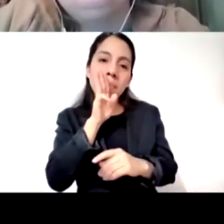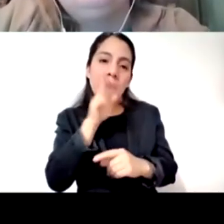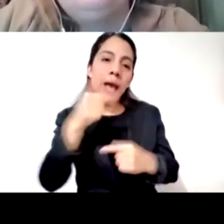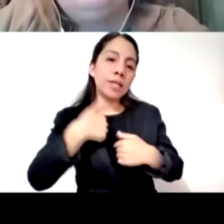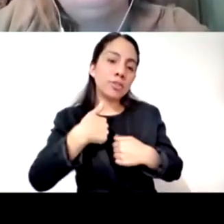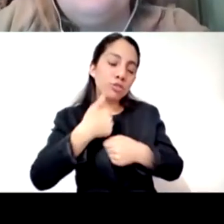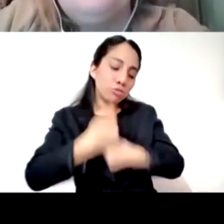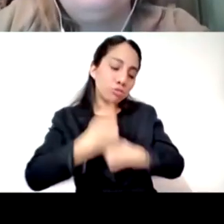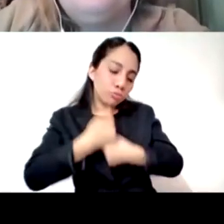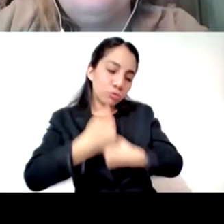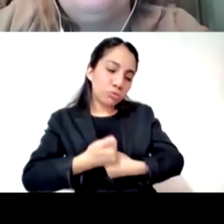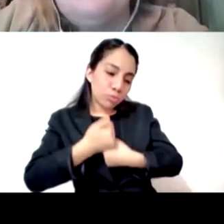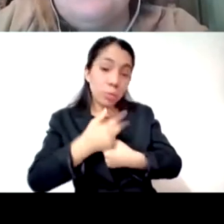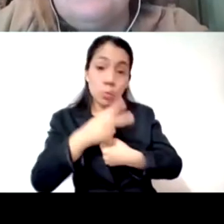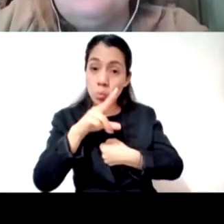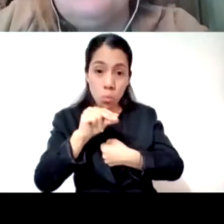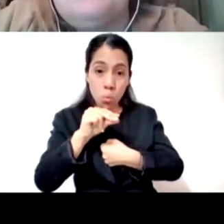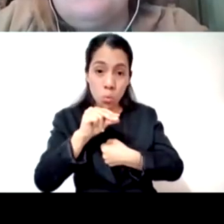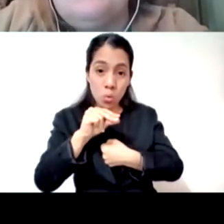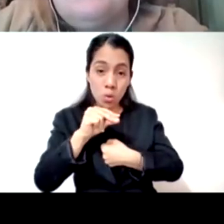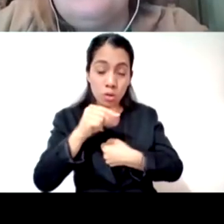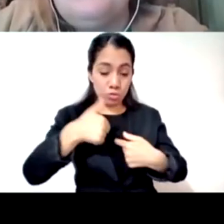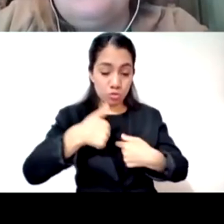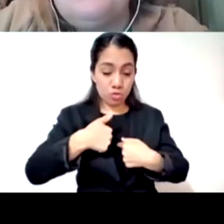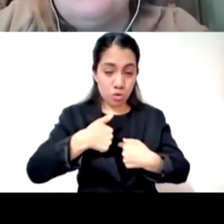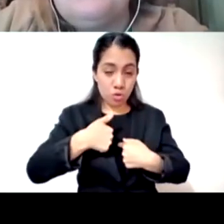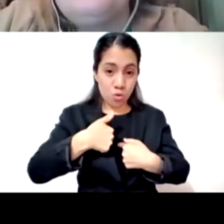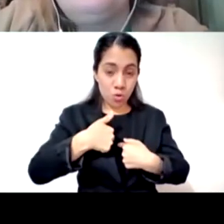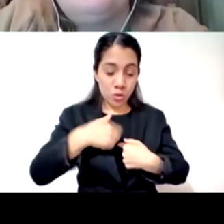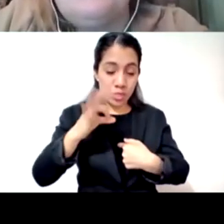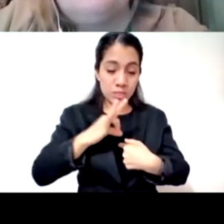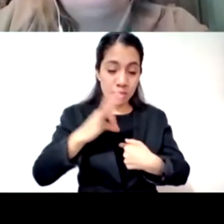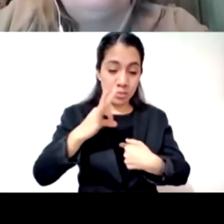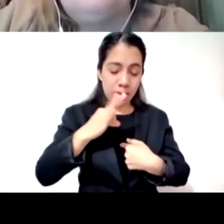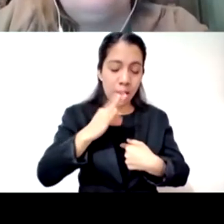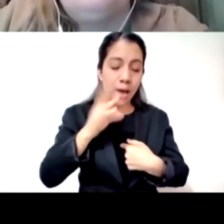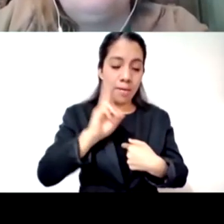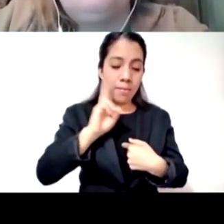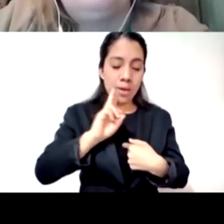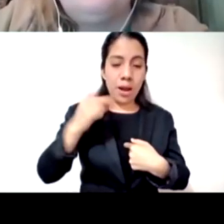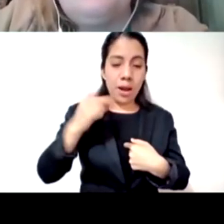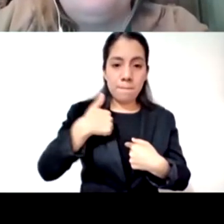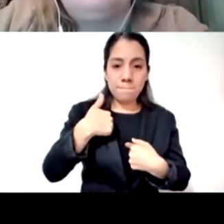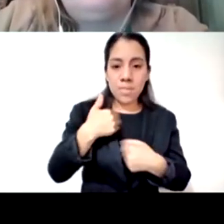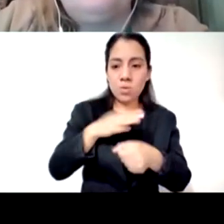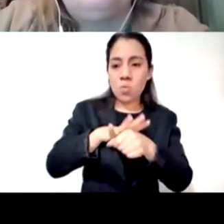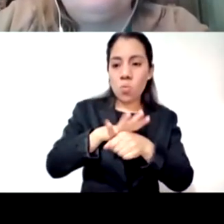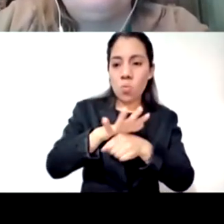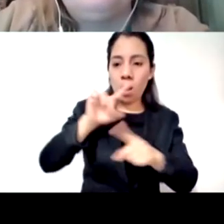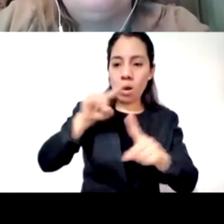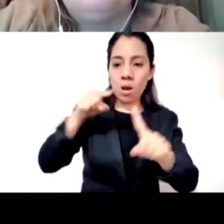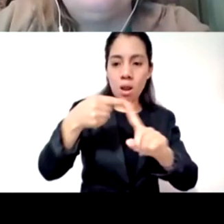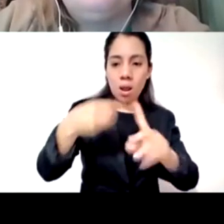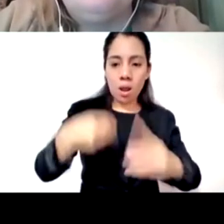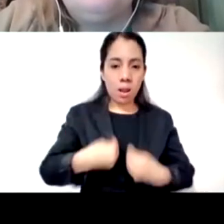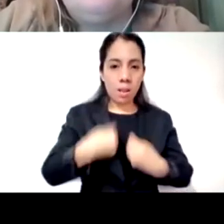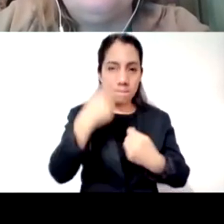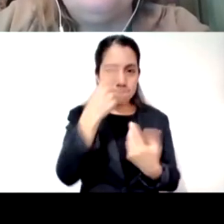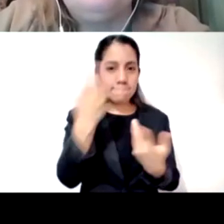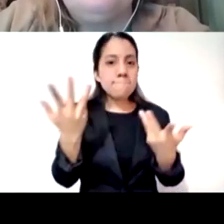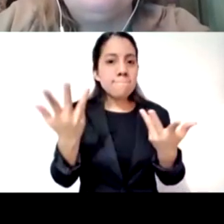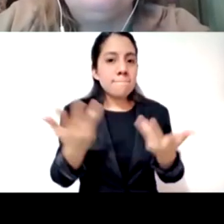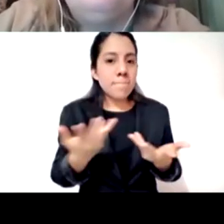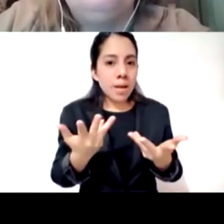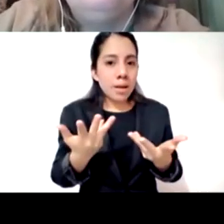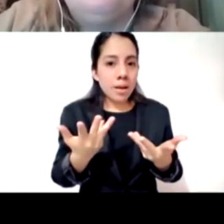incluso sino tú descubriendo un llamado una vocación una aportación para qué ya no nada más un porqué